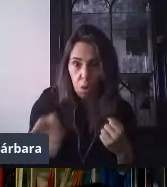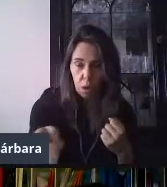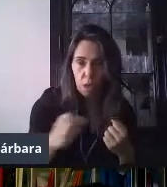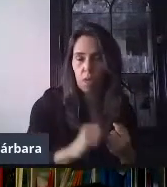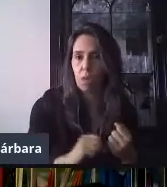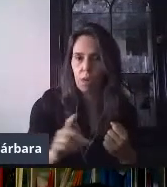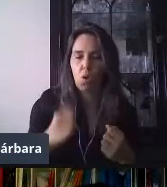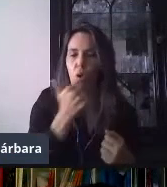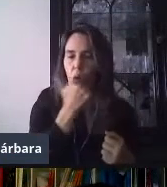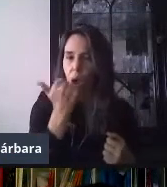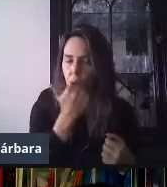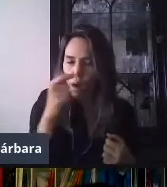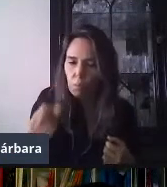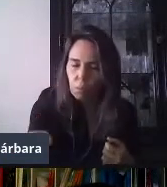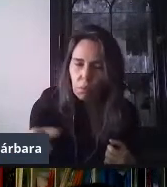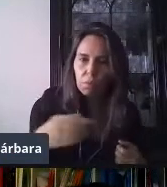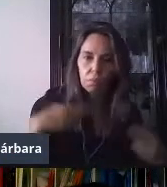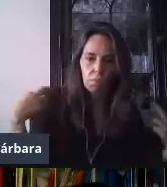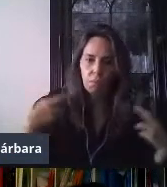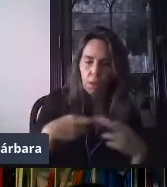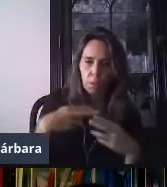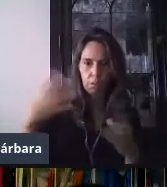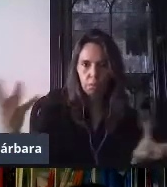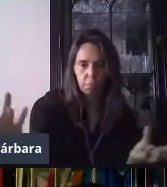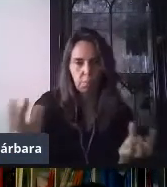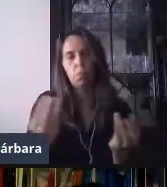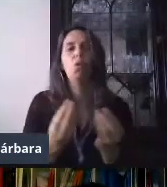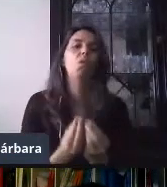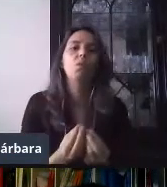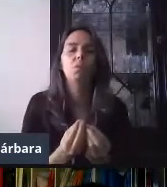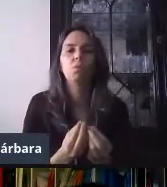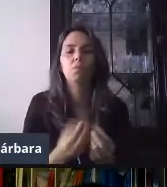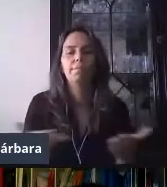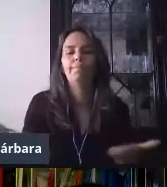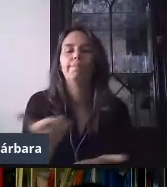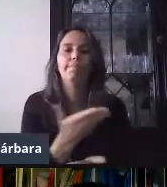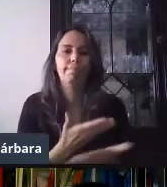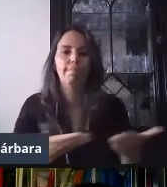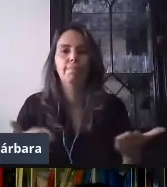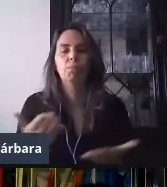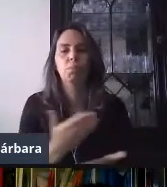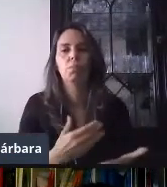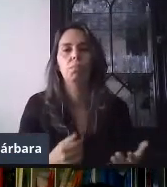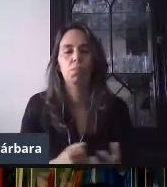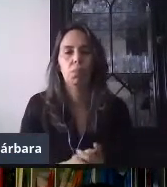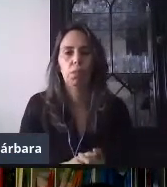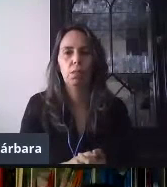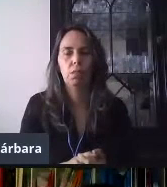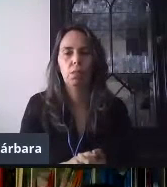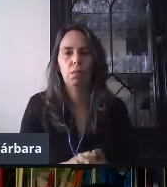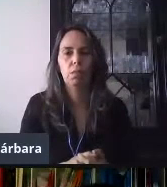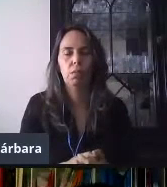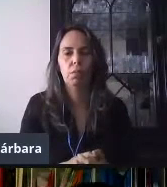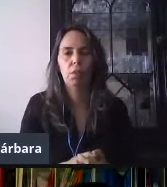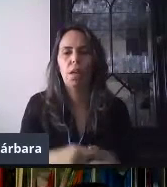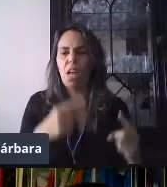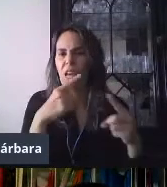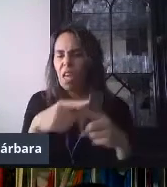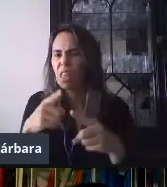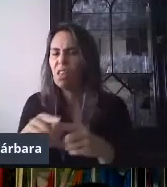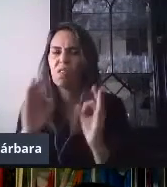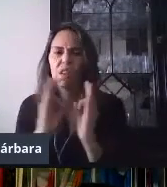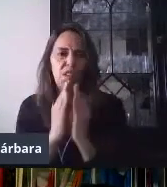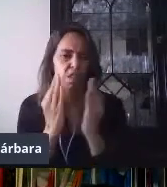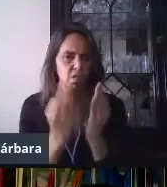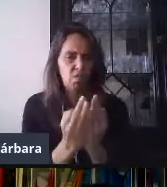los alumnos y conocer si están entendiendo bien o si tienen alguna duda. Podemos hacerlo de varias formas. Como les comenté, genera